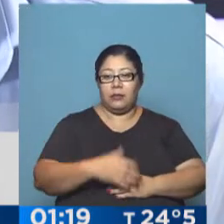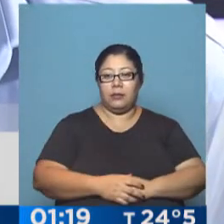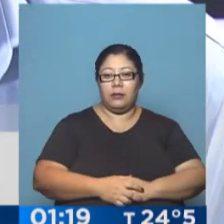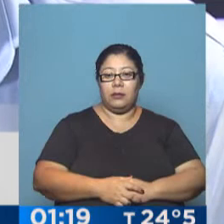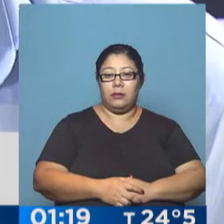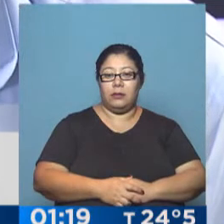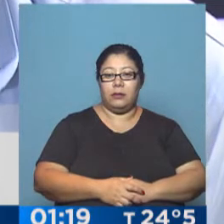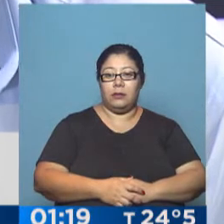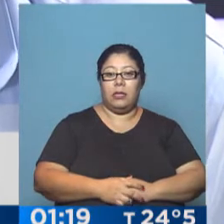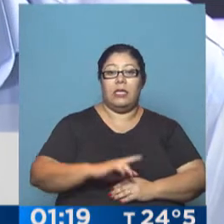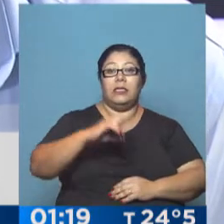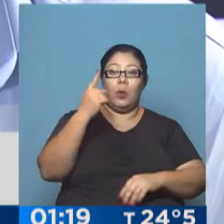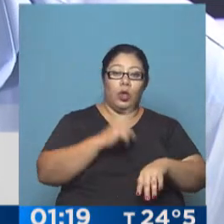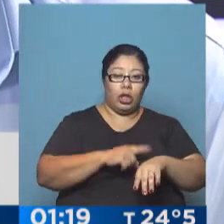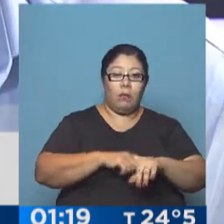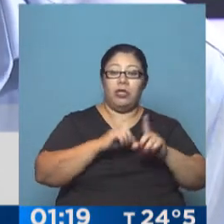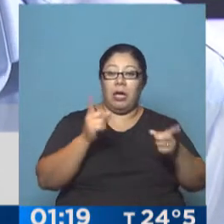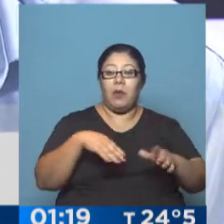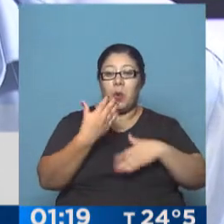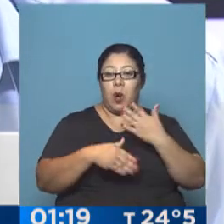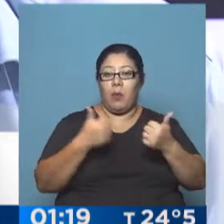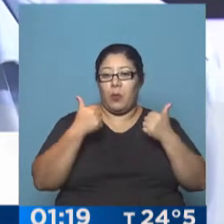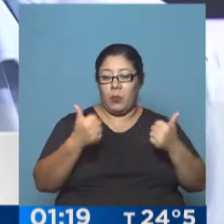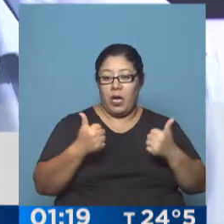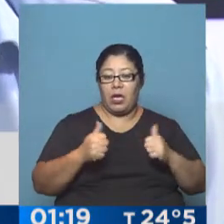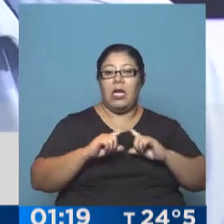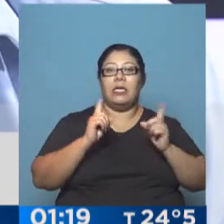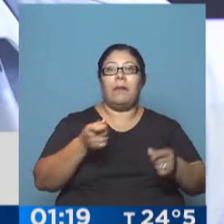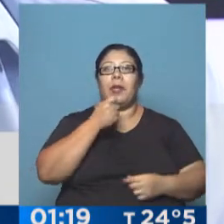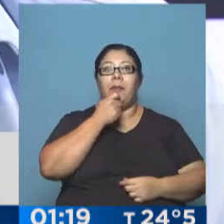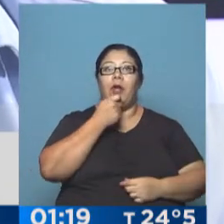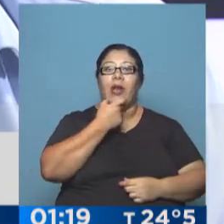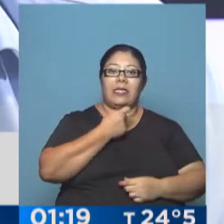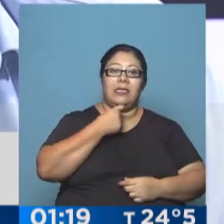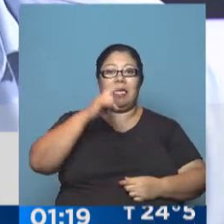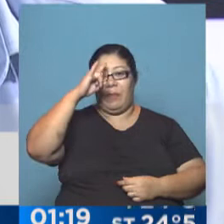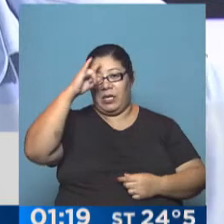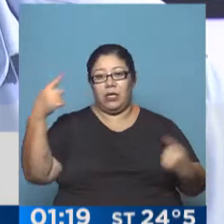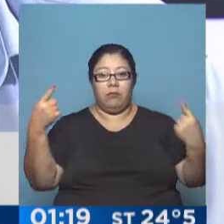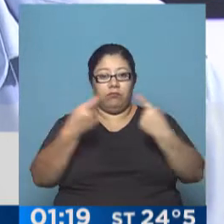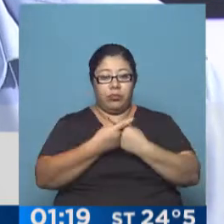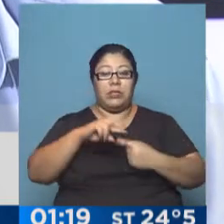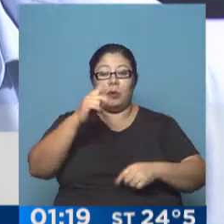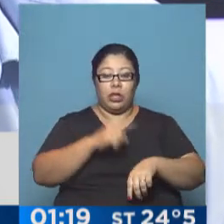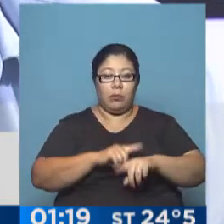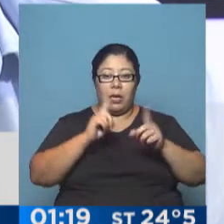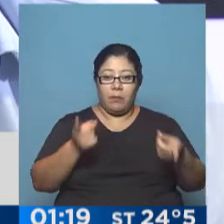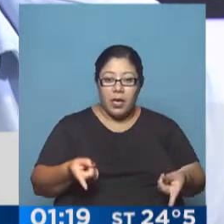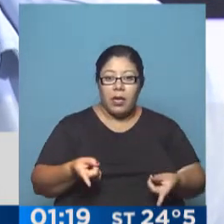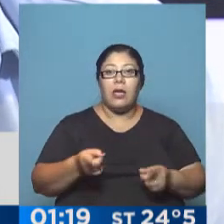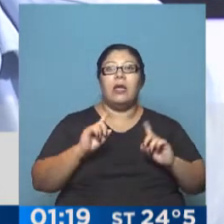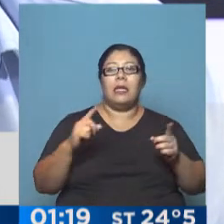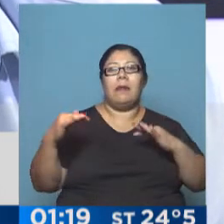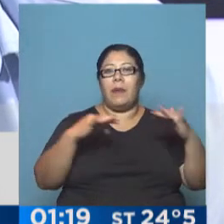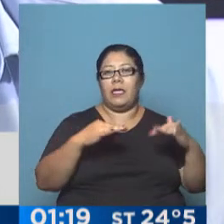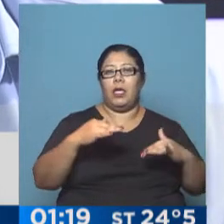segundo tiempo de allá de Puebla también. Con Independiente, el segundo tiempo también me gustó mucho. Pero en el verano, Independiente y con Boca también tuvimos muy buenos partidos. Creo